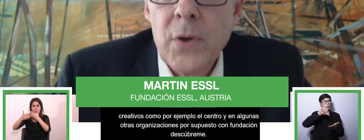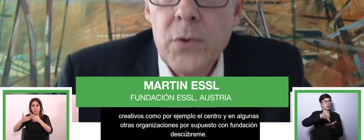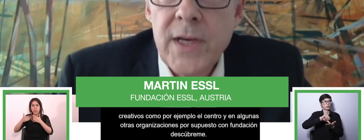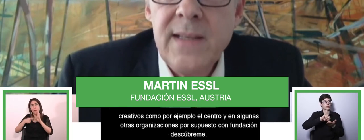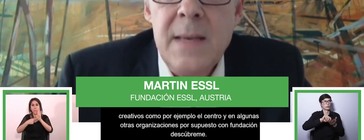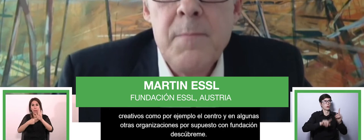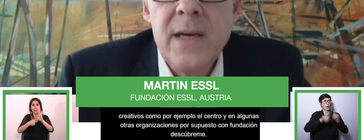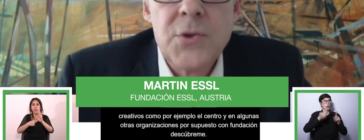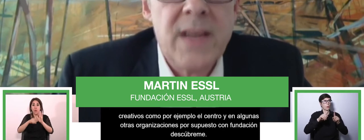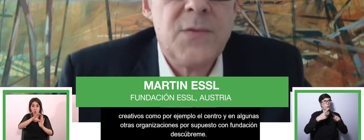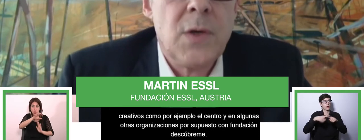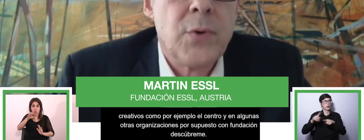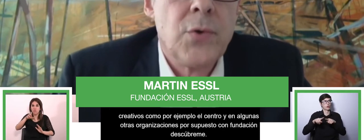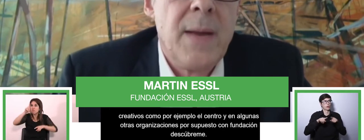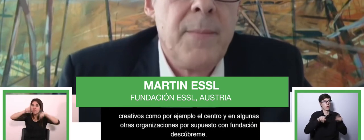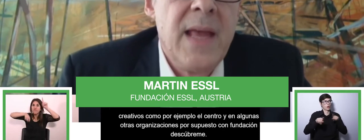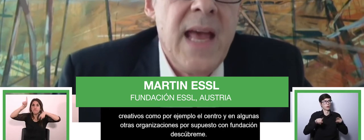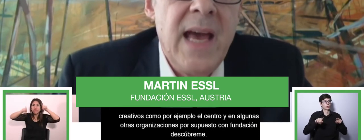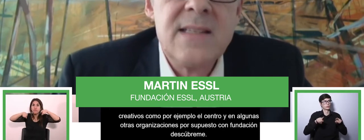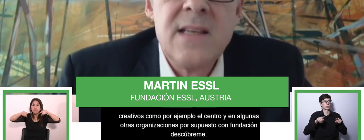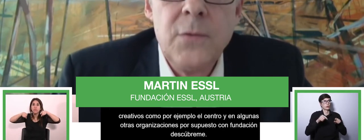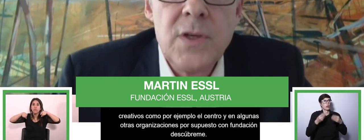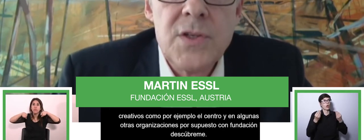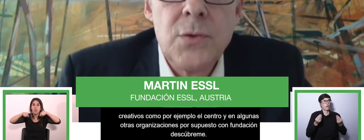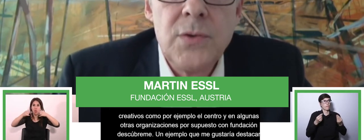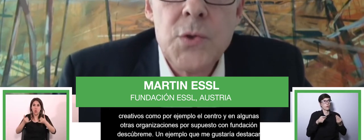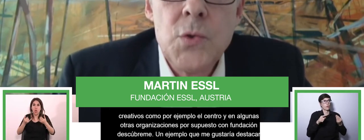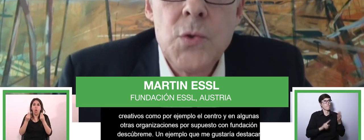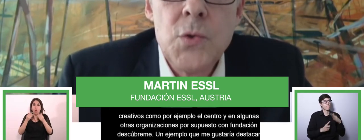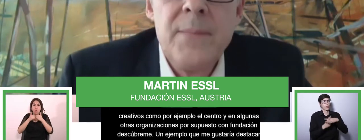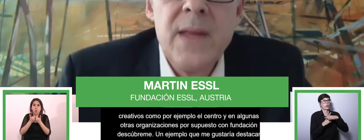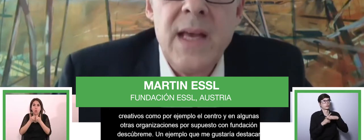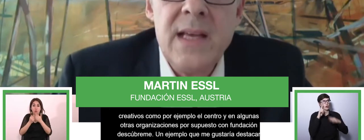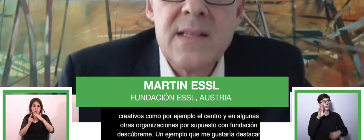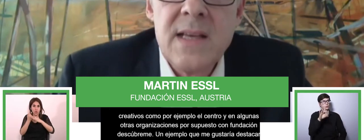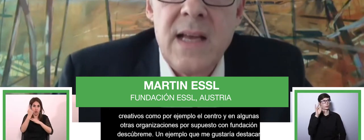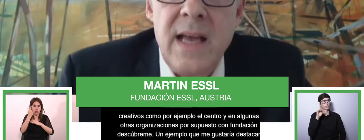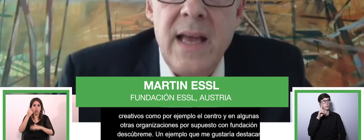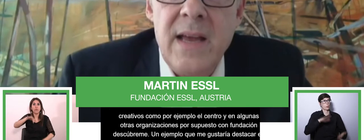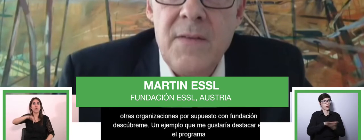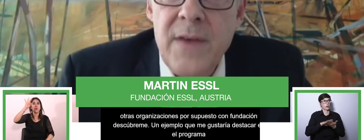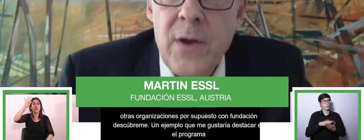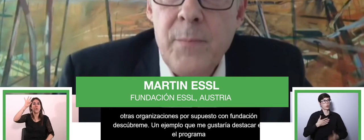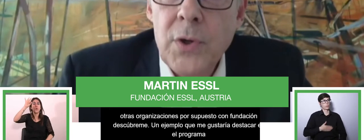gustaría destacar es el programa de Impact Transfer de Cero Project,